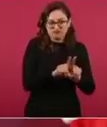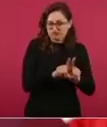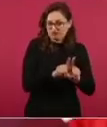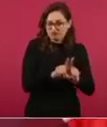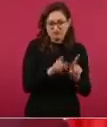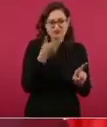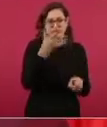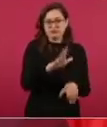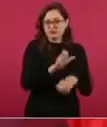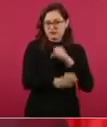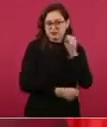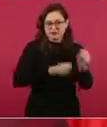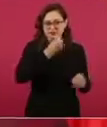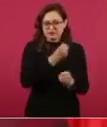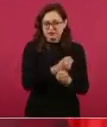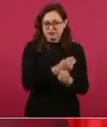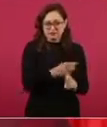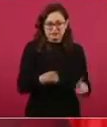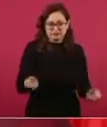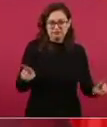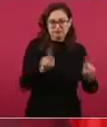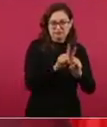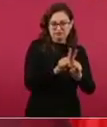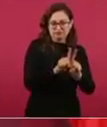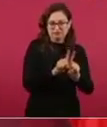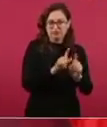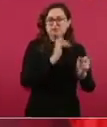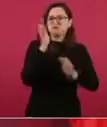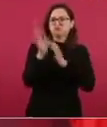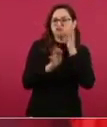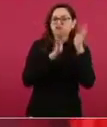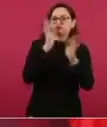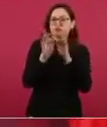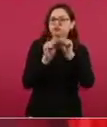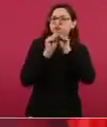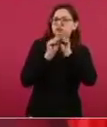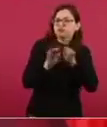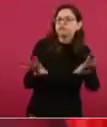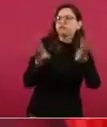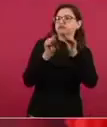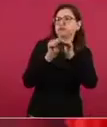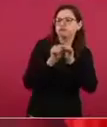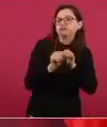el ministro de propaganda de Hitler. Bueno,